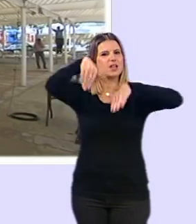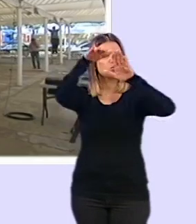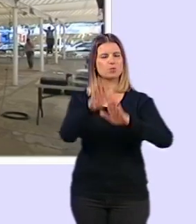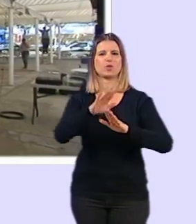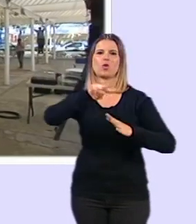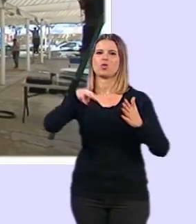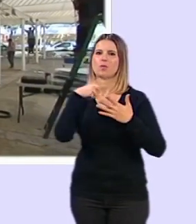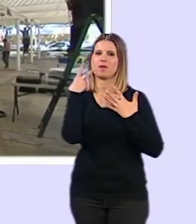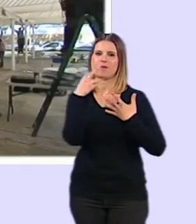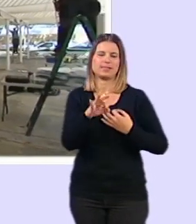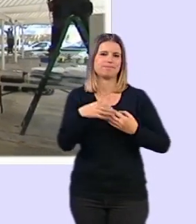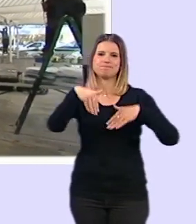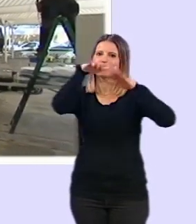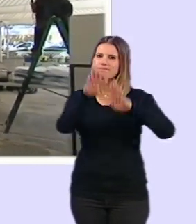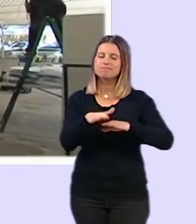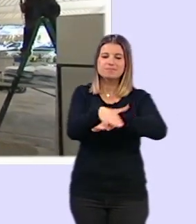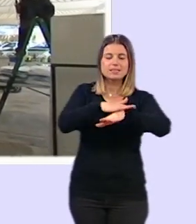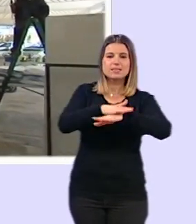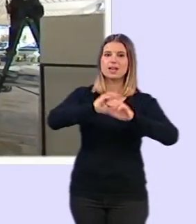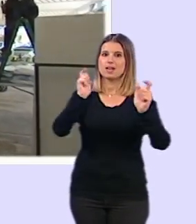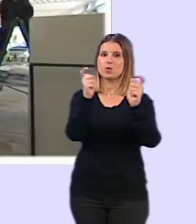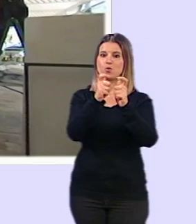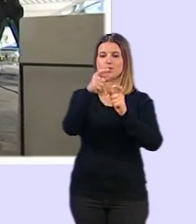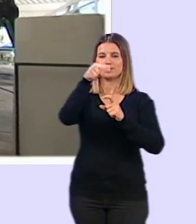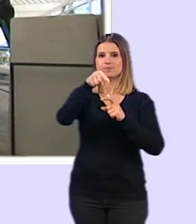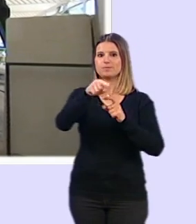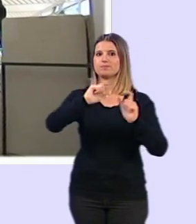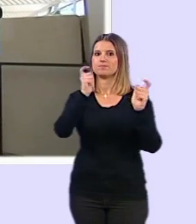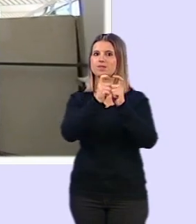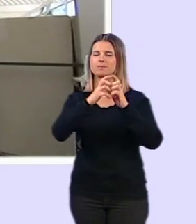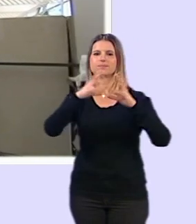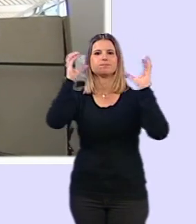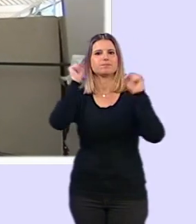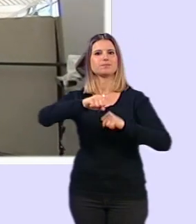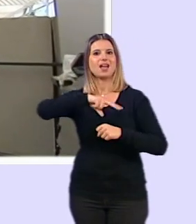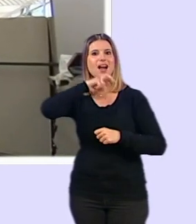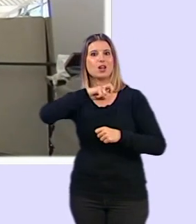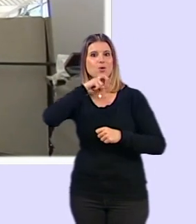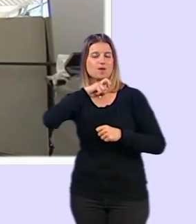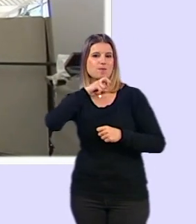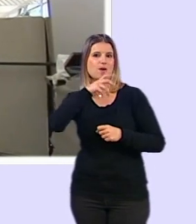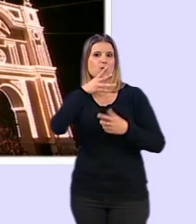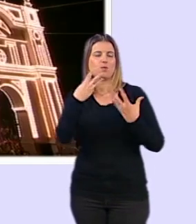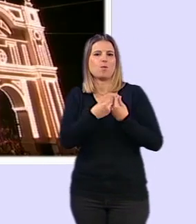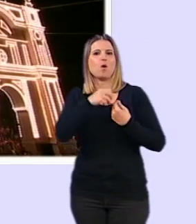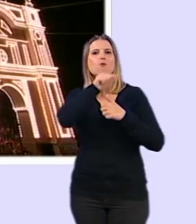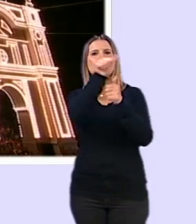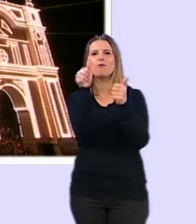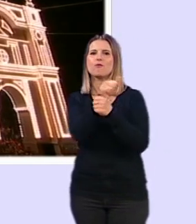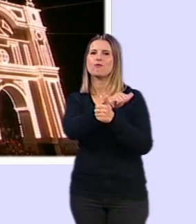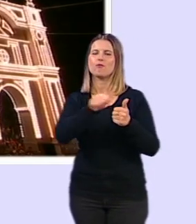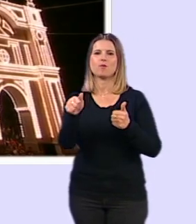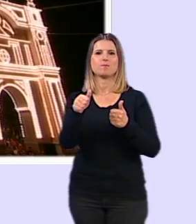2020 en una reunión en la que también se ha decidido con el arzobispado que la custodia con la sagrada forma no